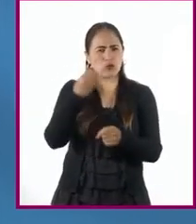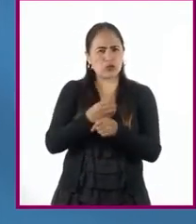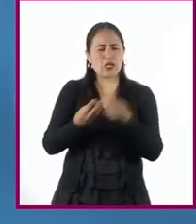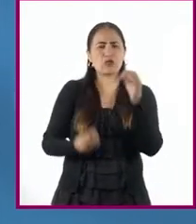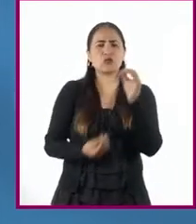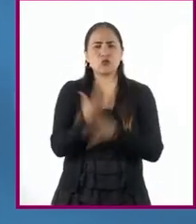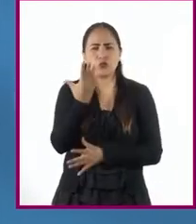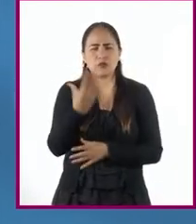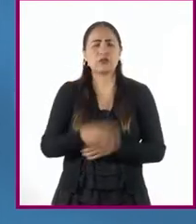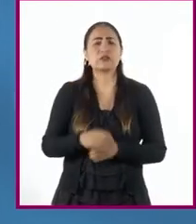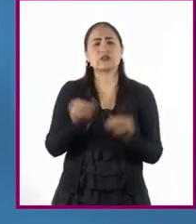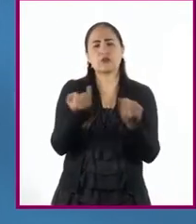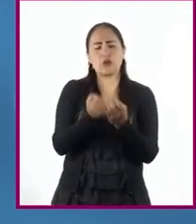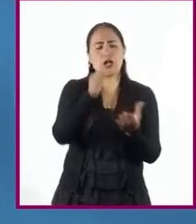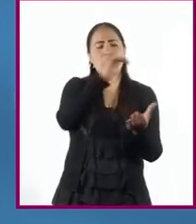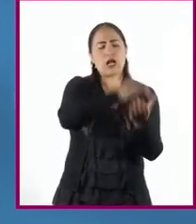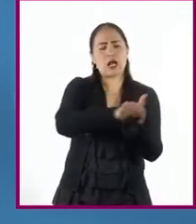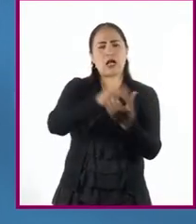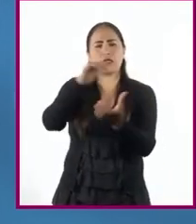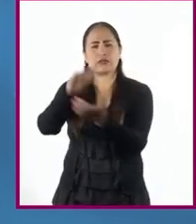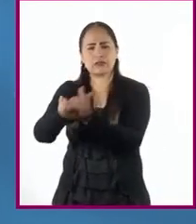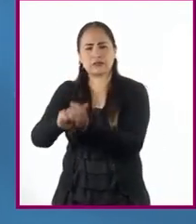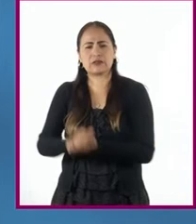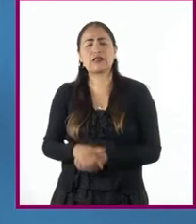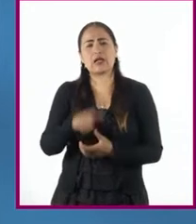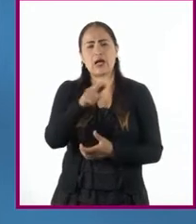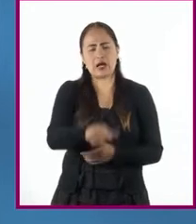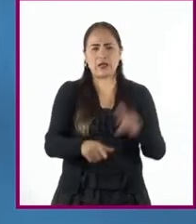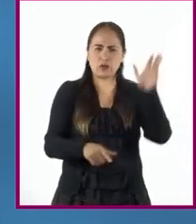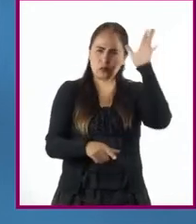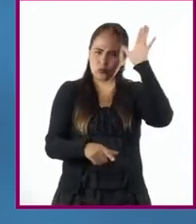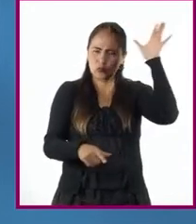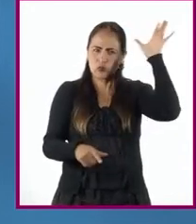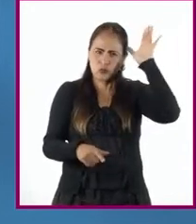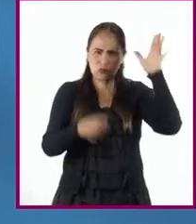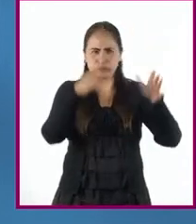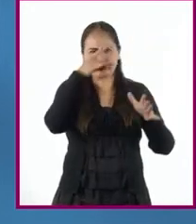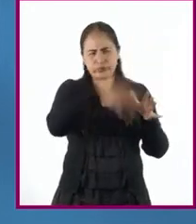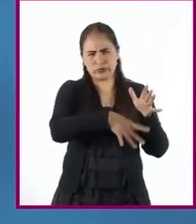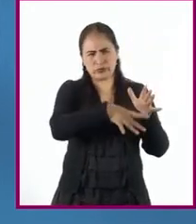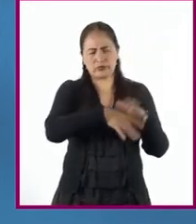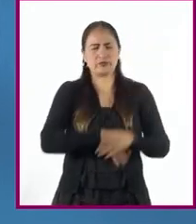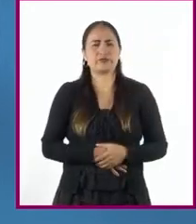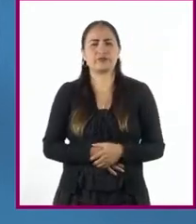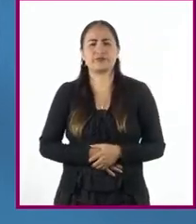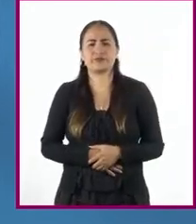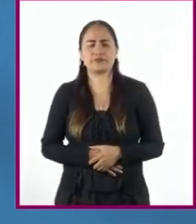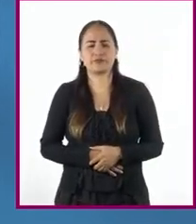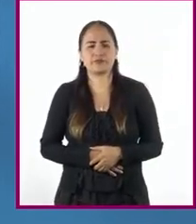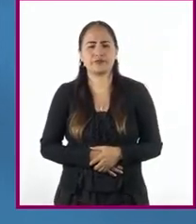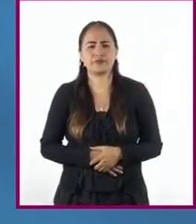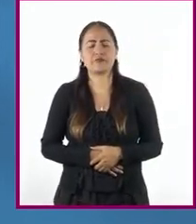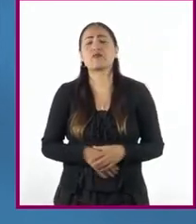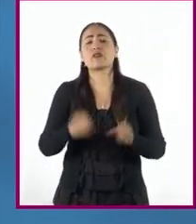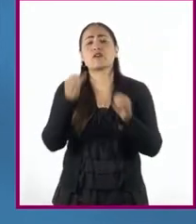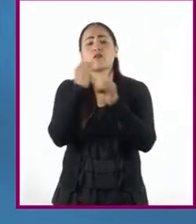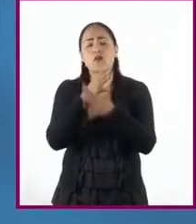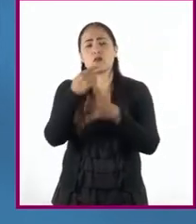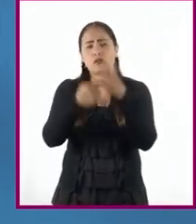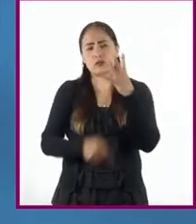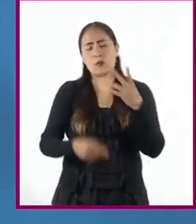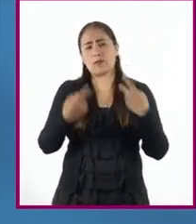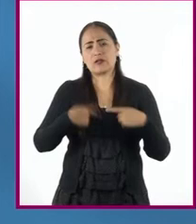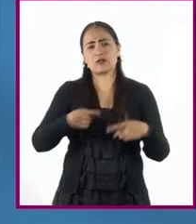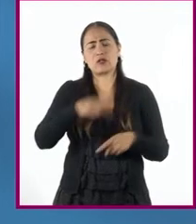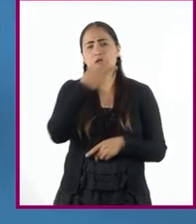y contrajeron matrimonio tras la derrota de Tenochtitlán. Gracias a la información proporcionada por autores como